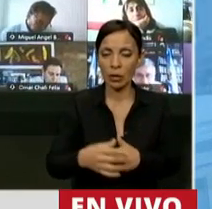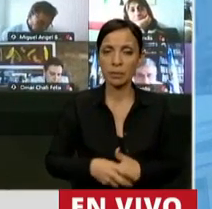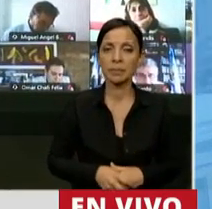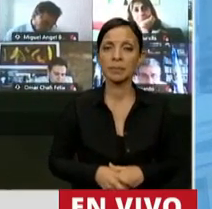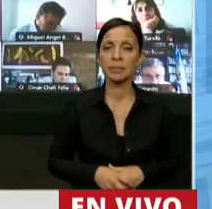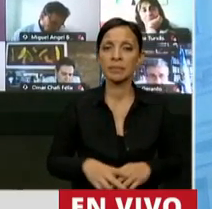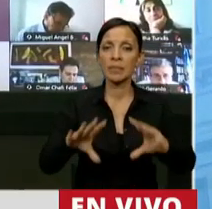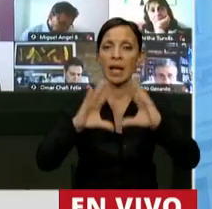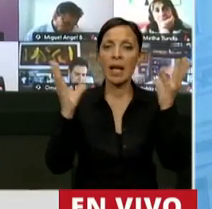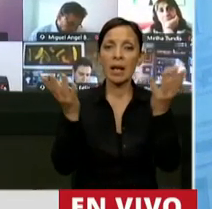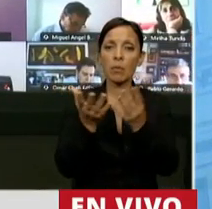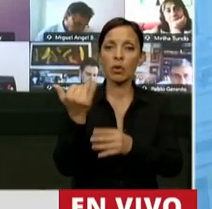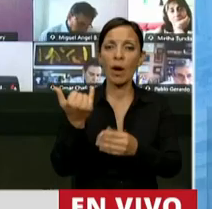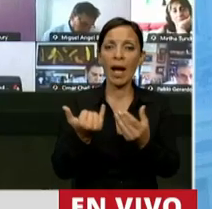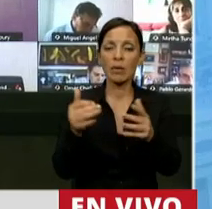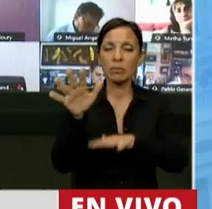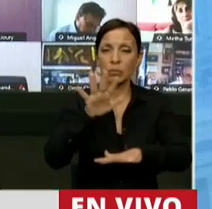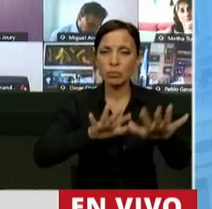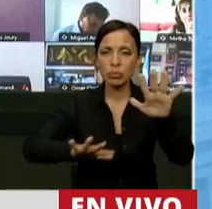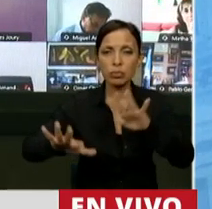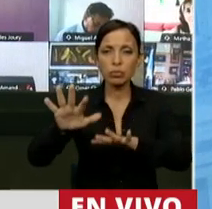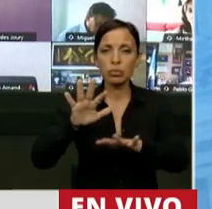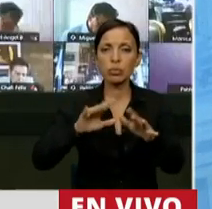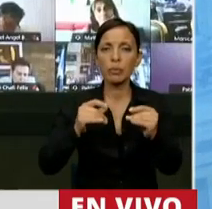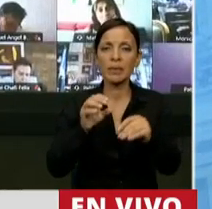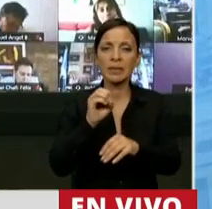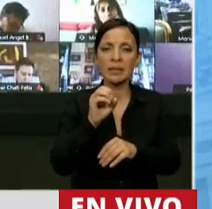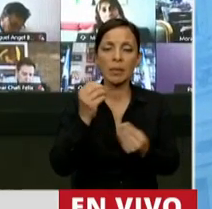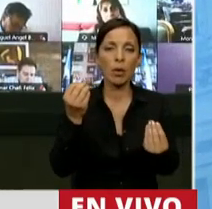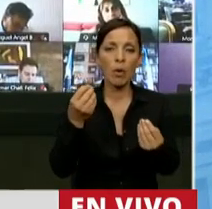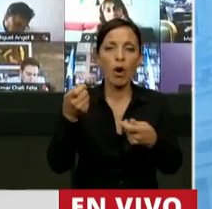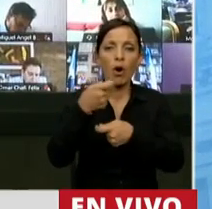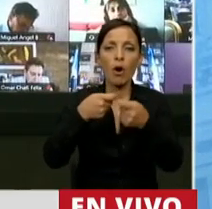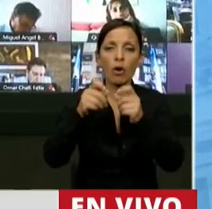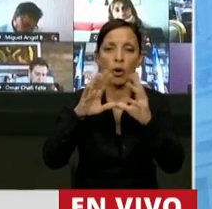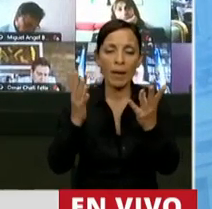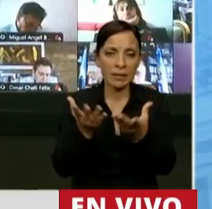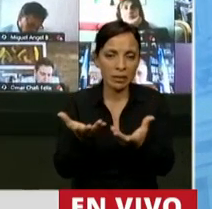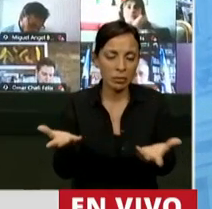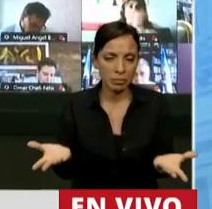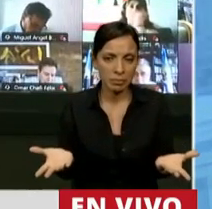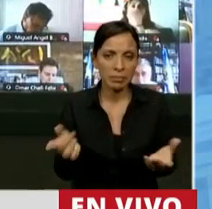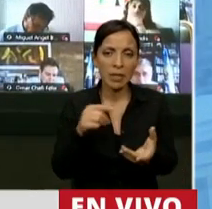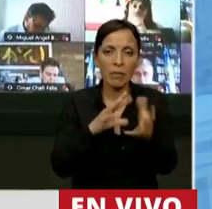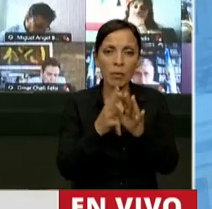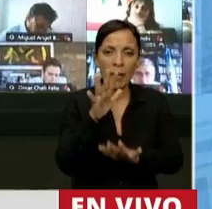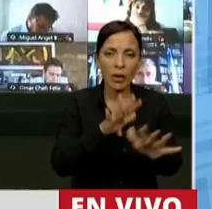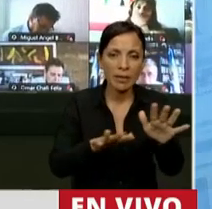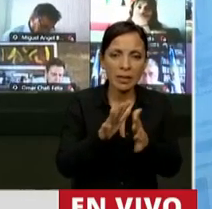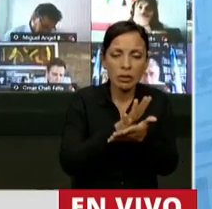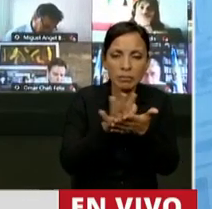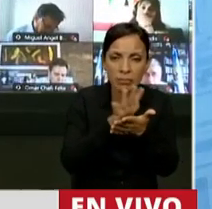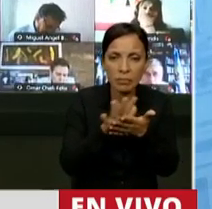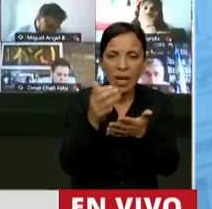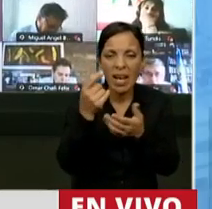El mundo está viviendo un proceso de reconfiguración territorial, tiene un nombre, se llama globalización. Ese proceso de reconfiguración territorial tiene